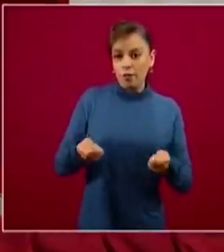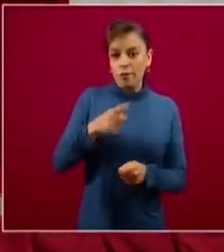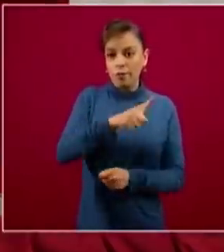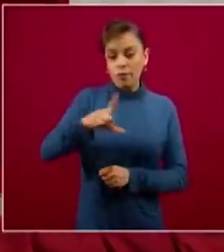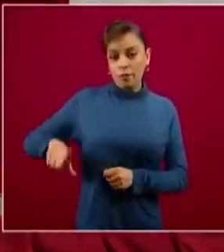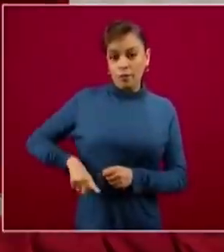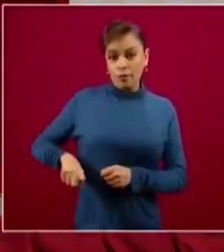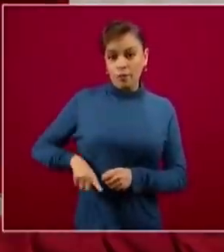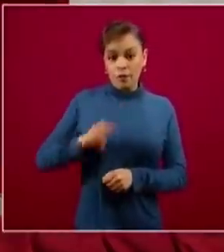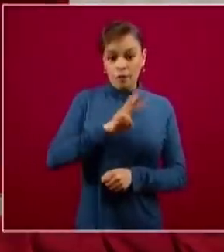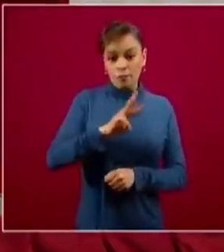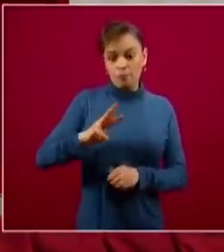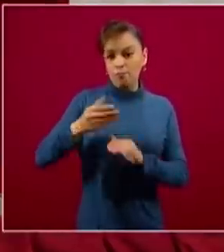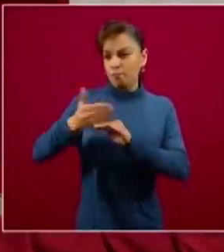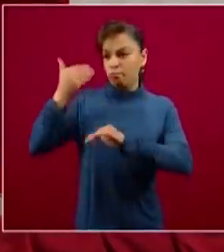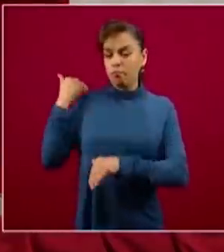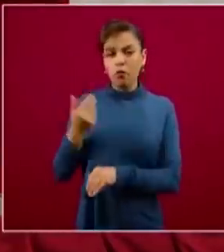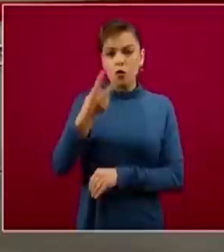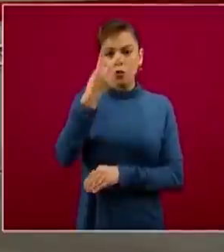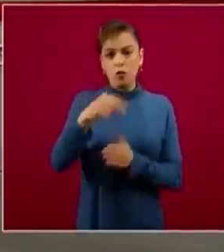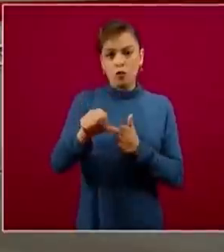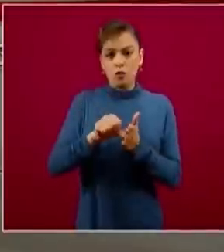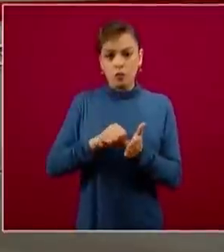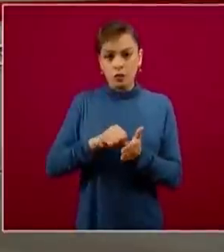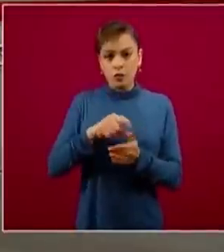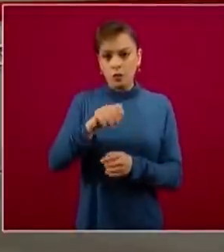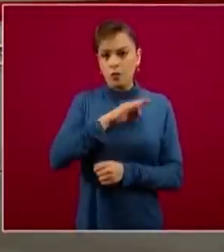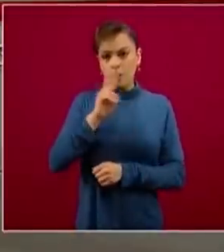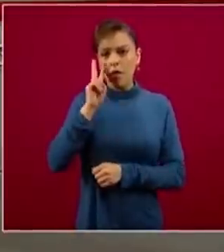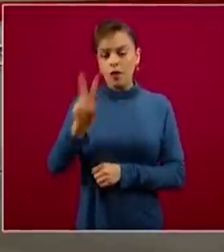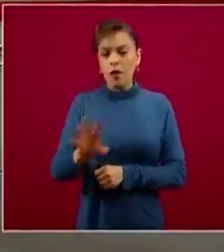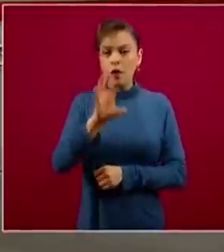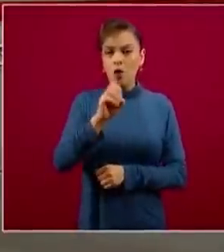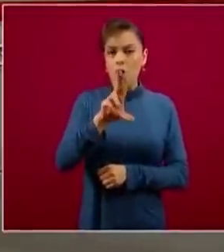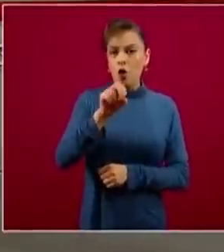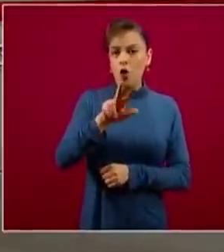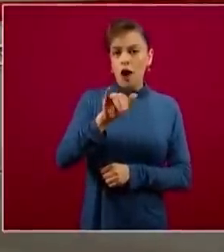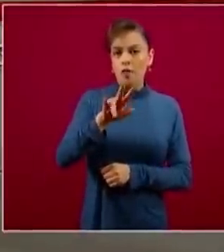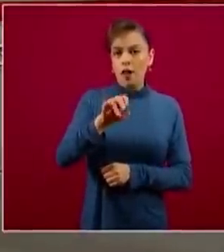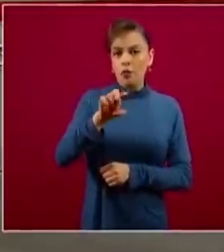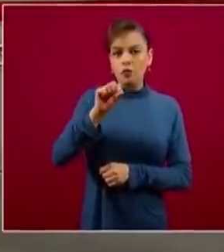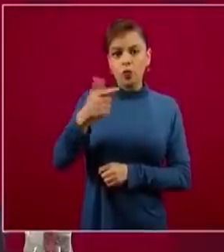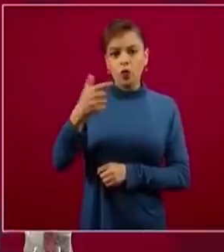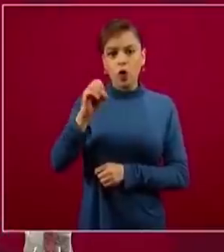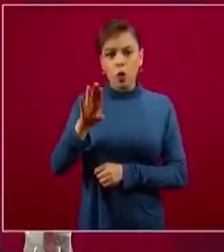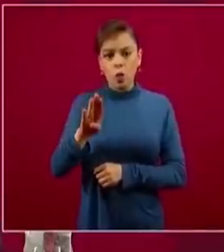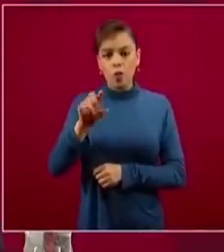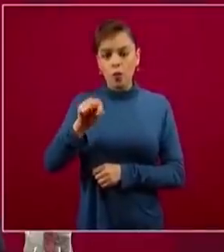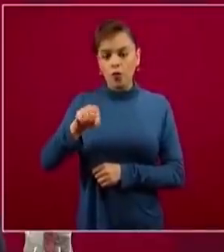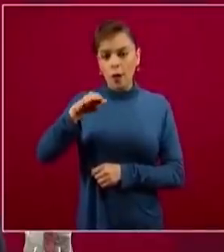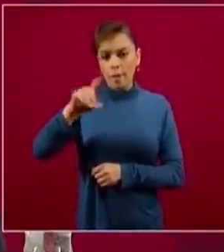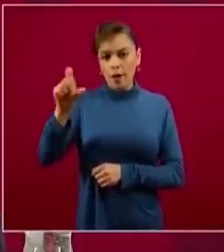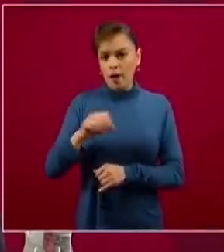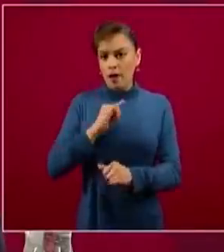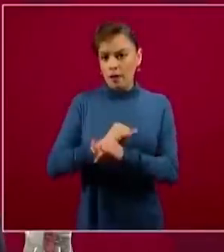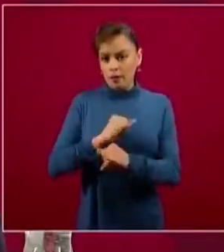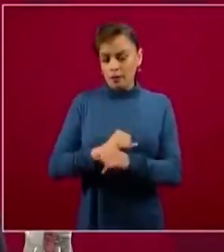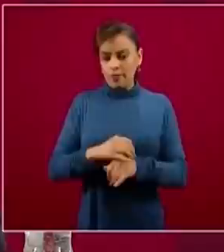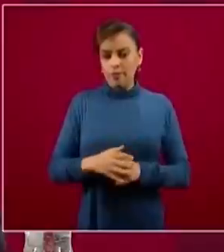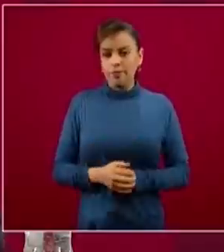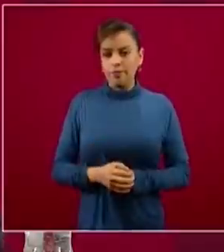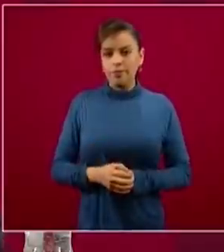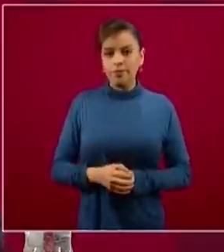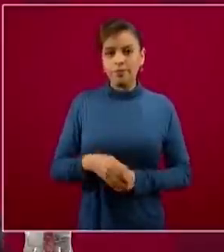hace más de dos meses, coronavirus.gov.mx. Déjense guiar por sus mentores en